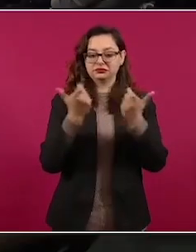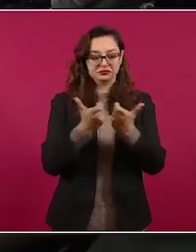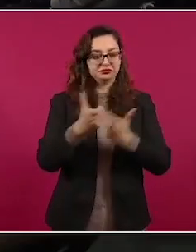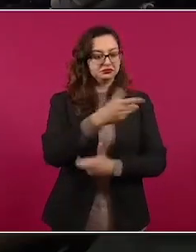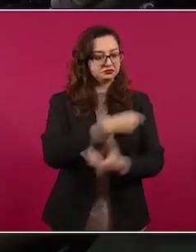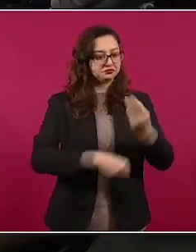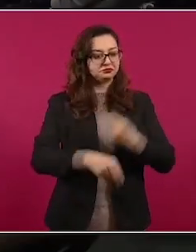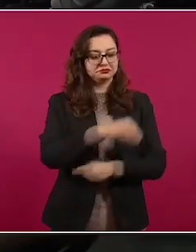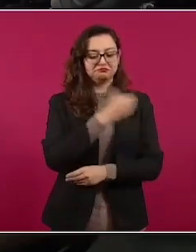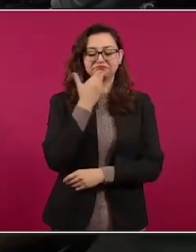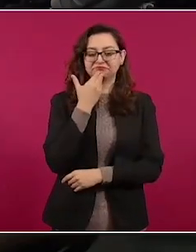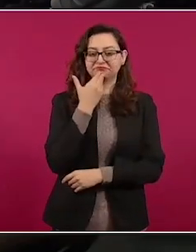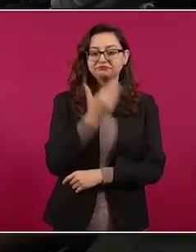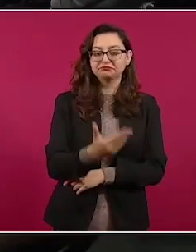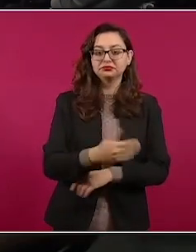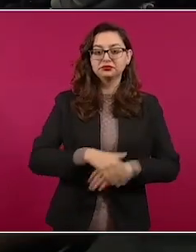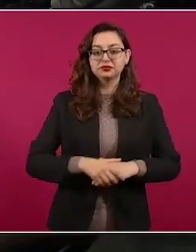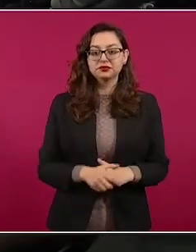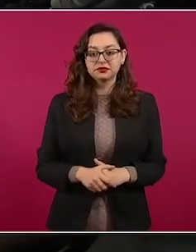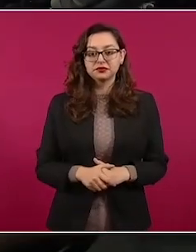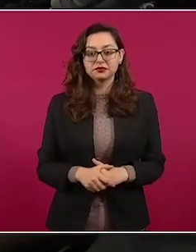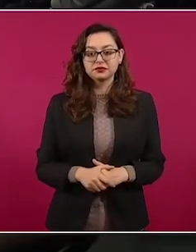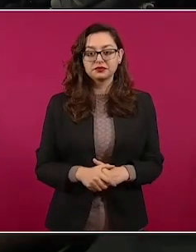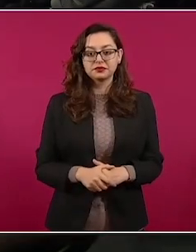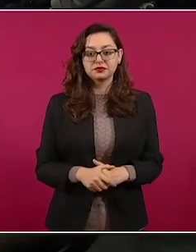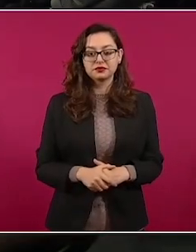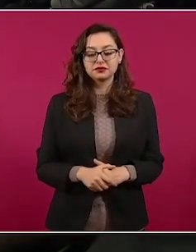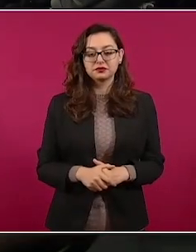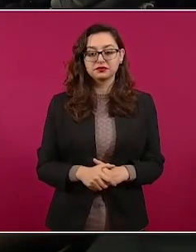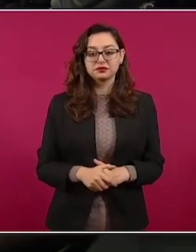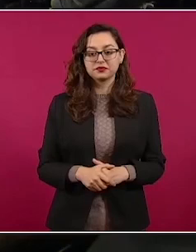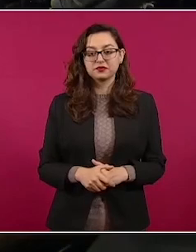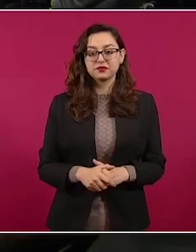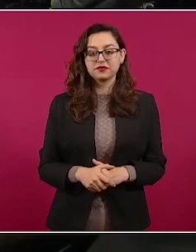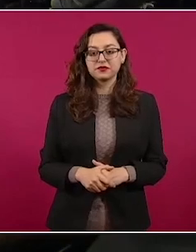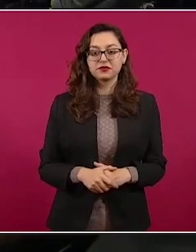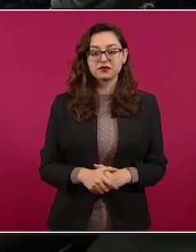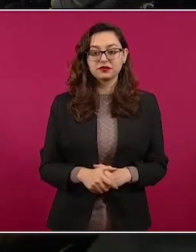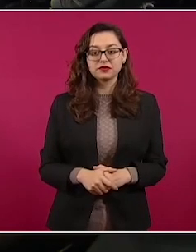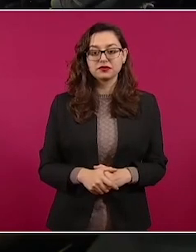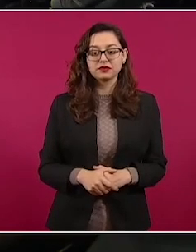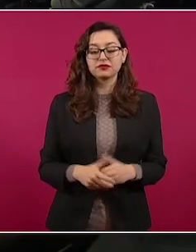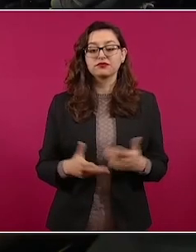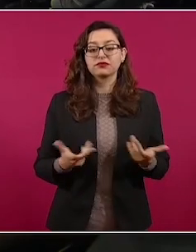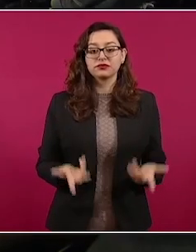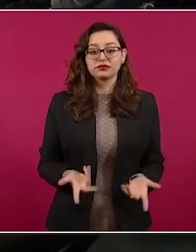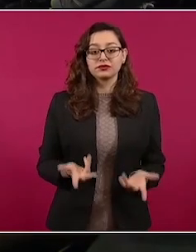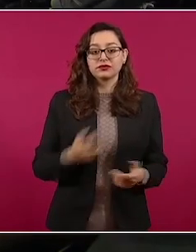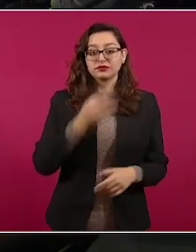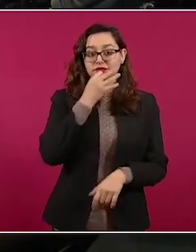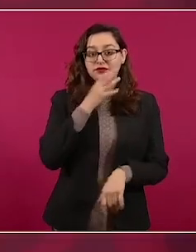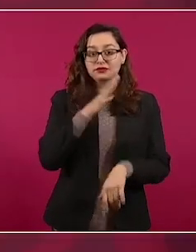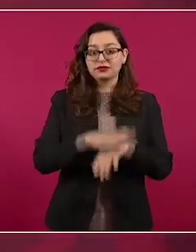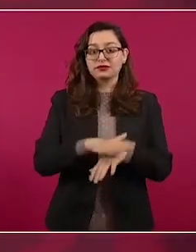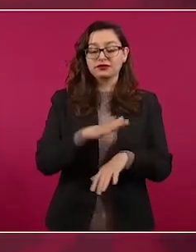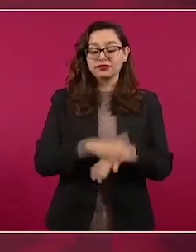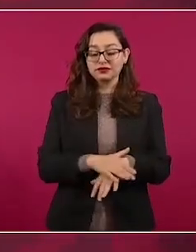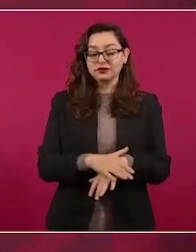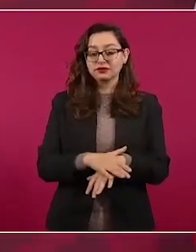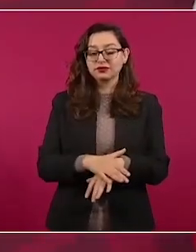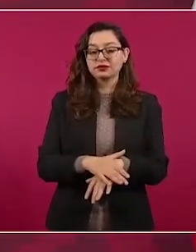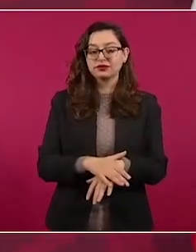la marcha es para decir que el 85 por ciento